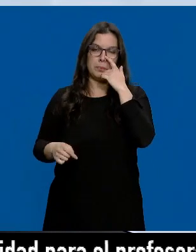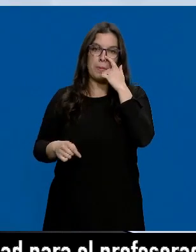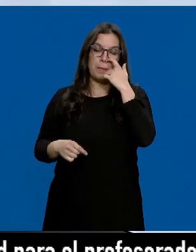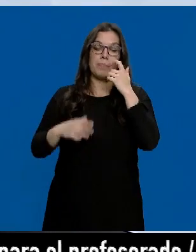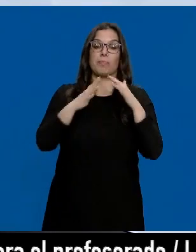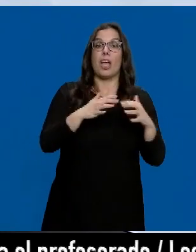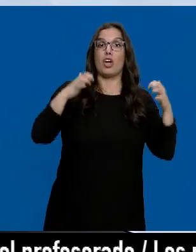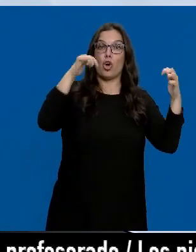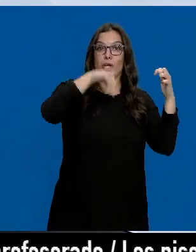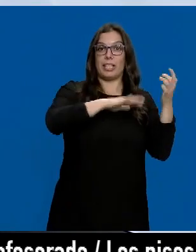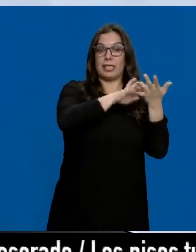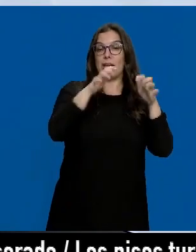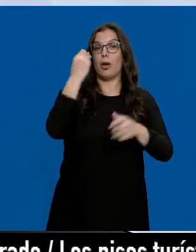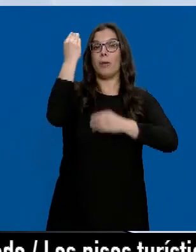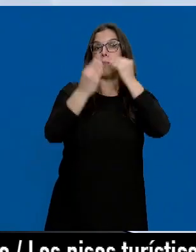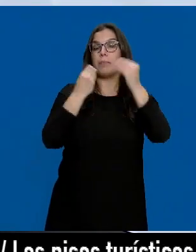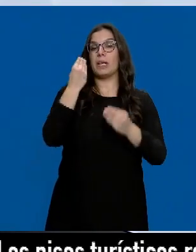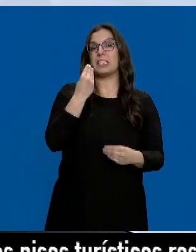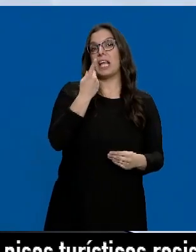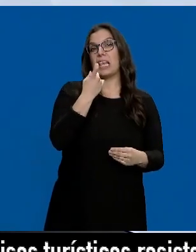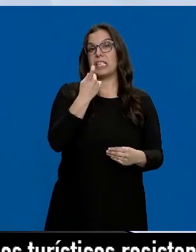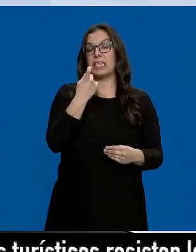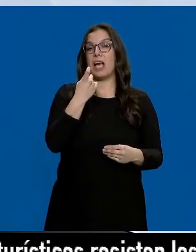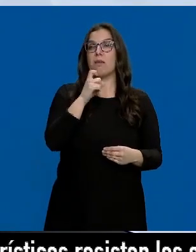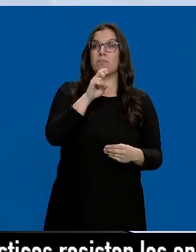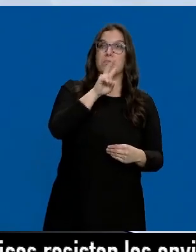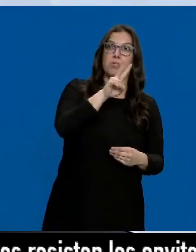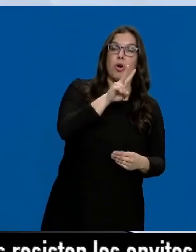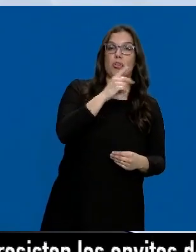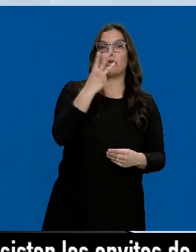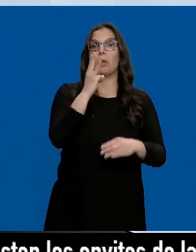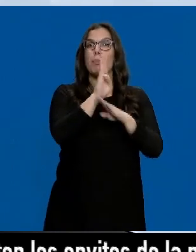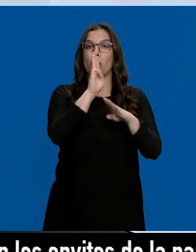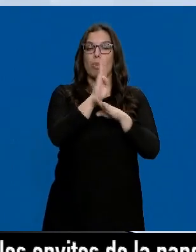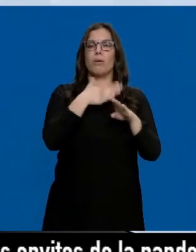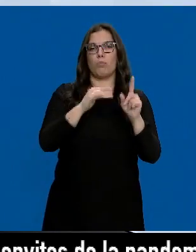las Cortes los expertos cuantifican que obtendrían entre dos y tres procuradores.